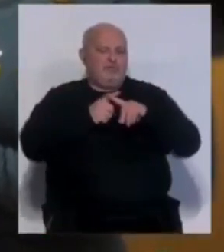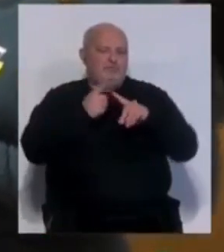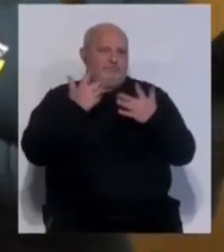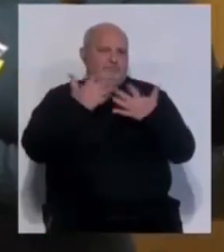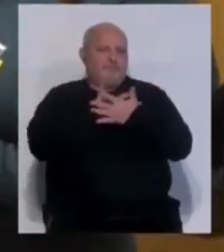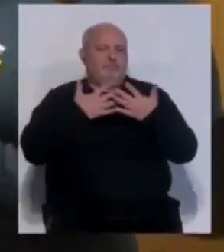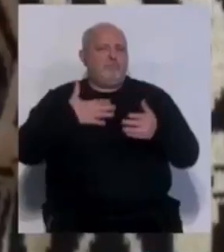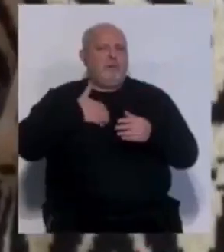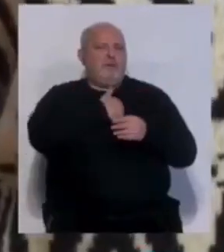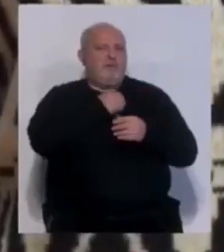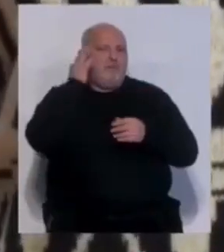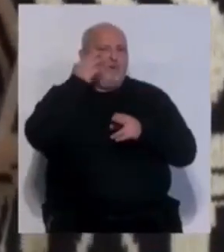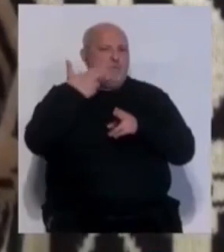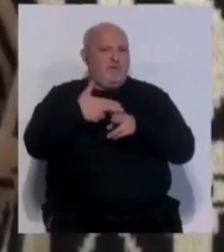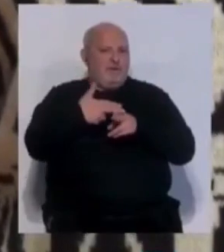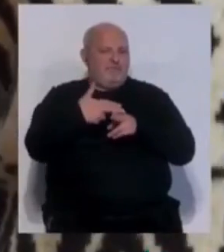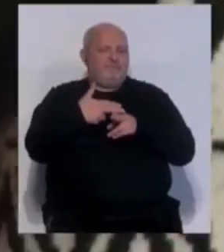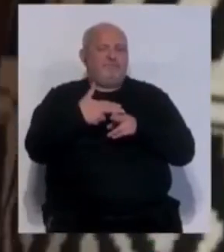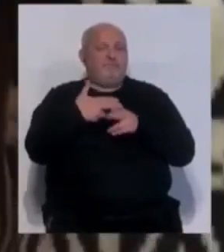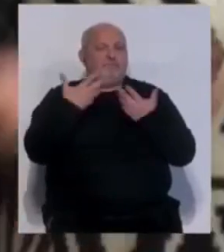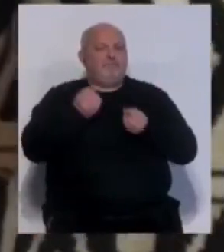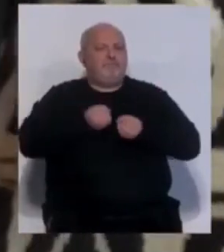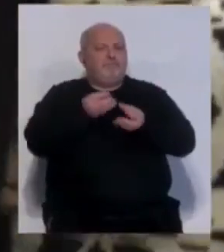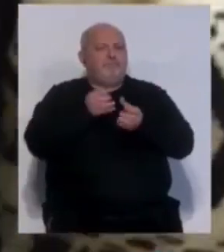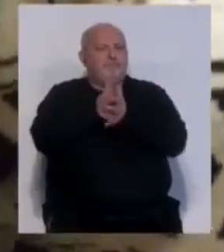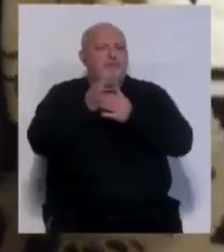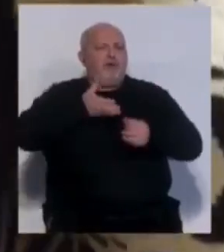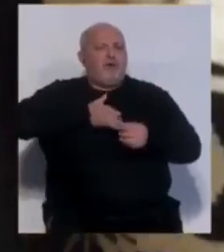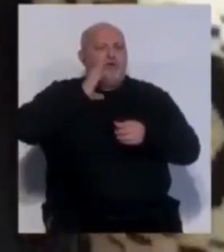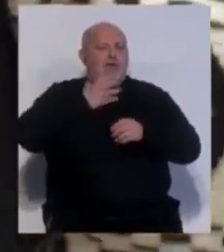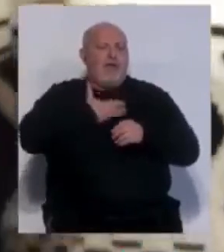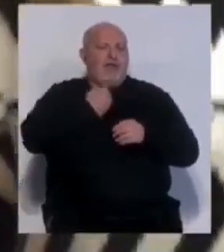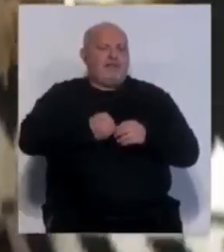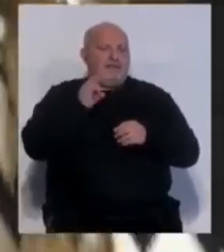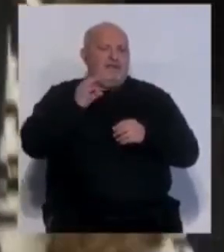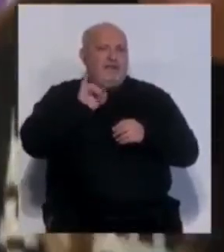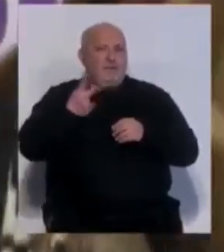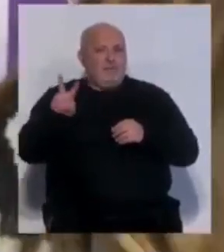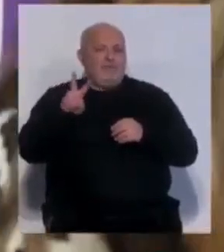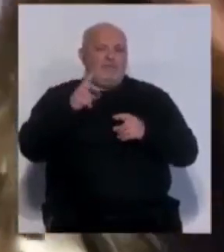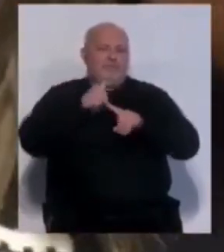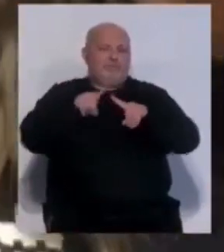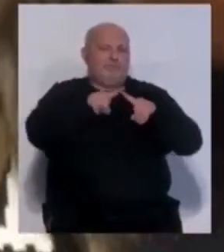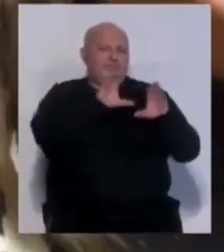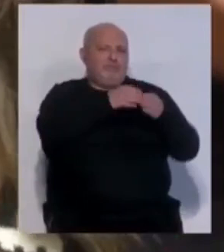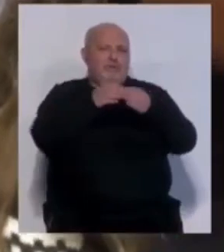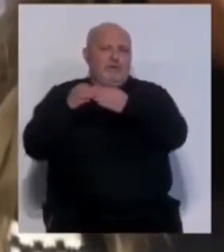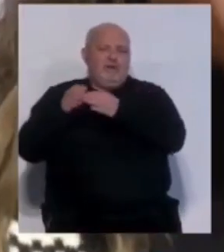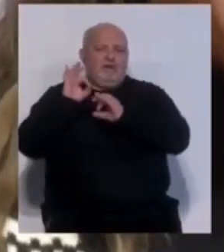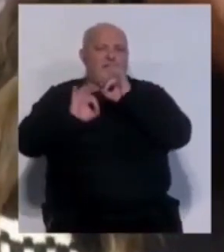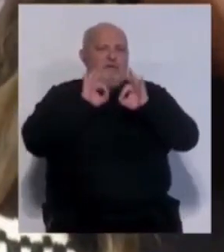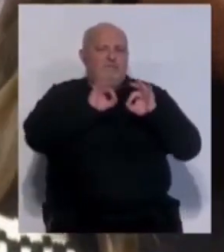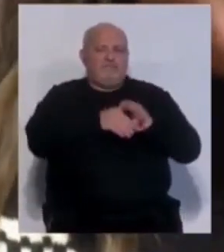valorará el papel de la mujer en la política, en la que se va a contar con concejalas y alcaldesas de Izquierda Unida y diversos colectivos y